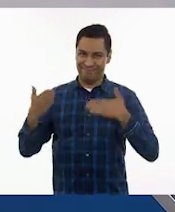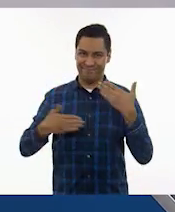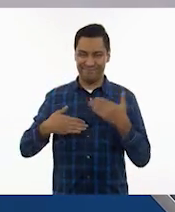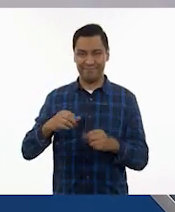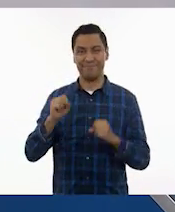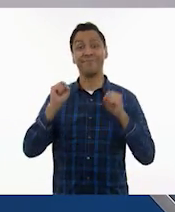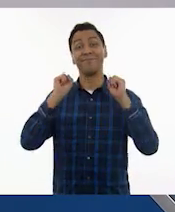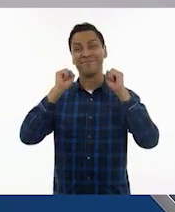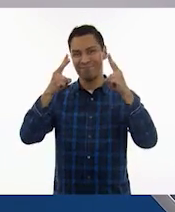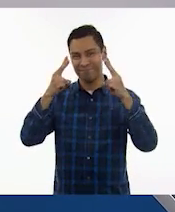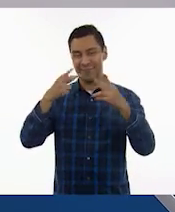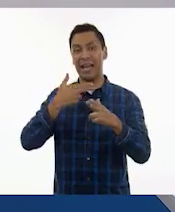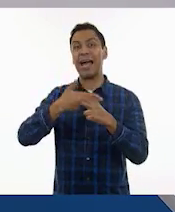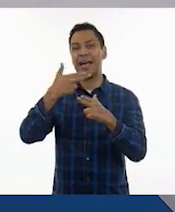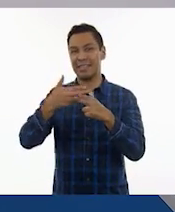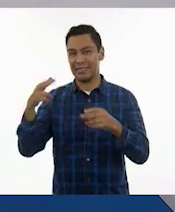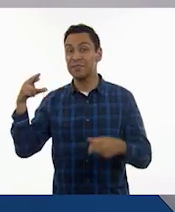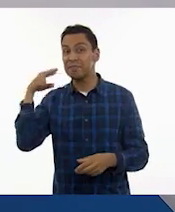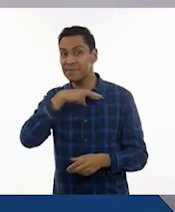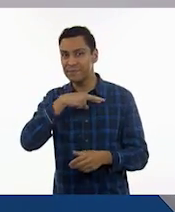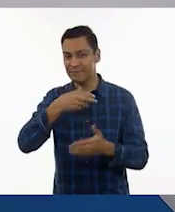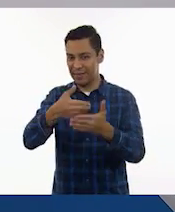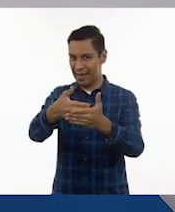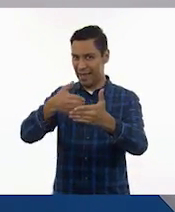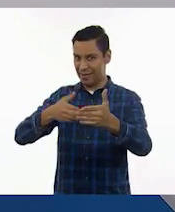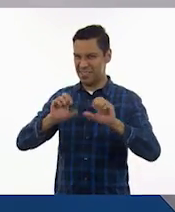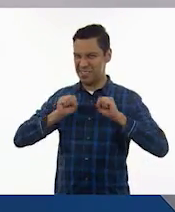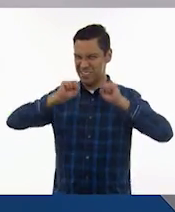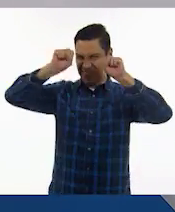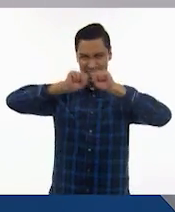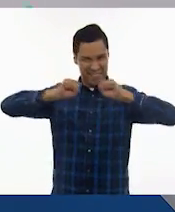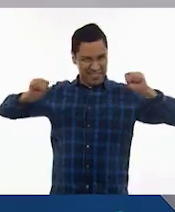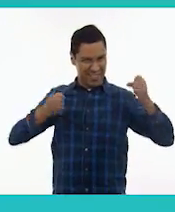próxima. Pero antes, a movernos un poco.